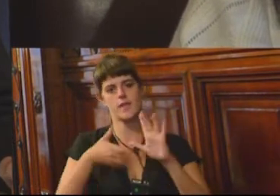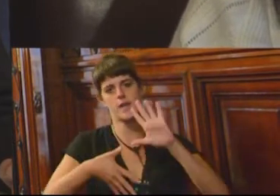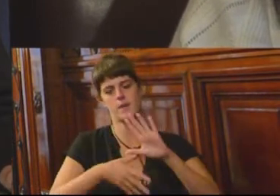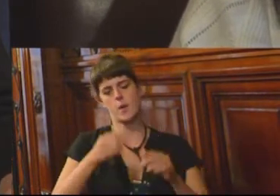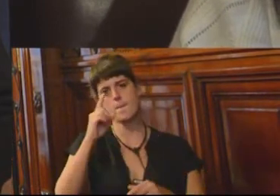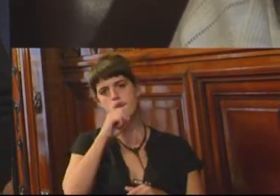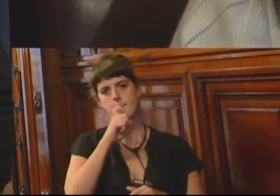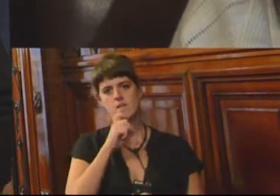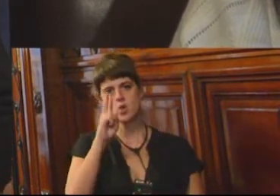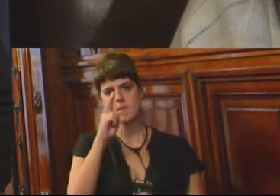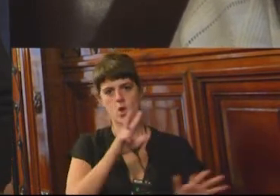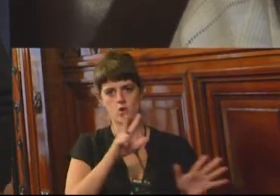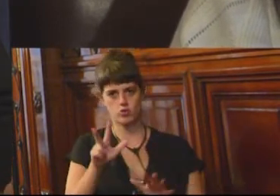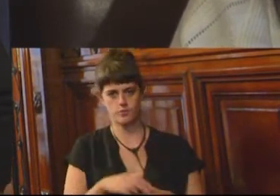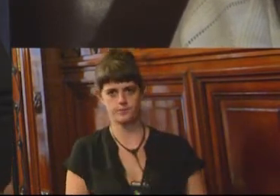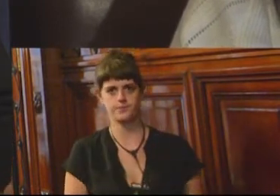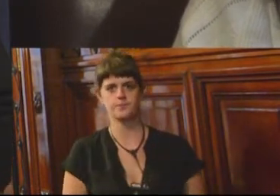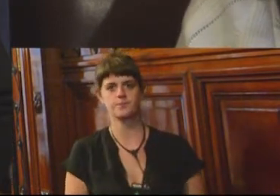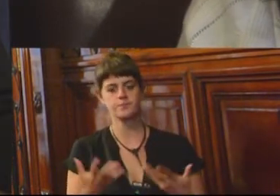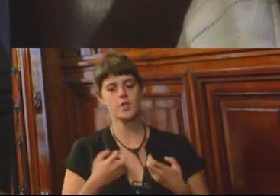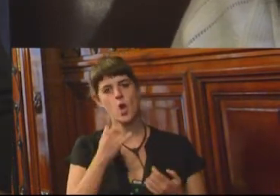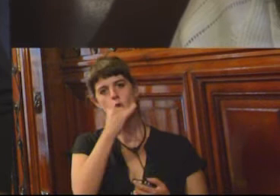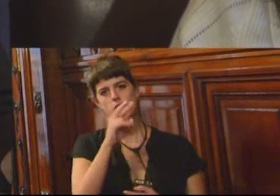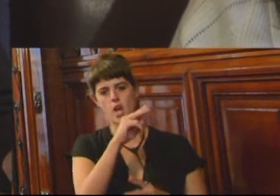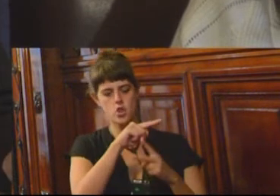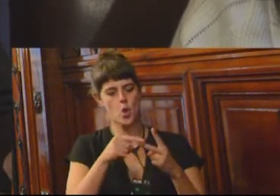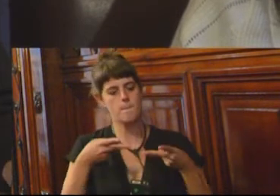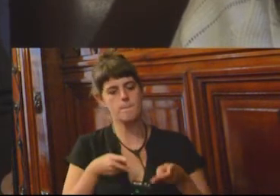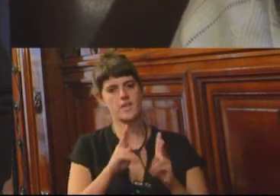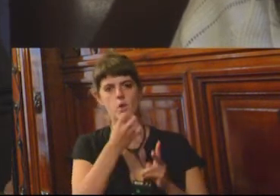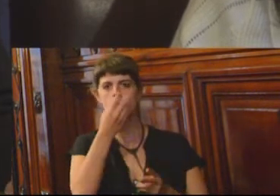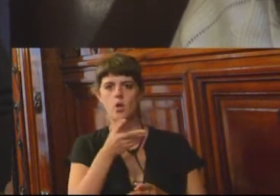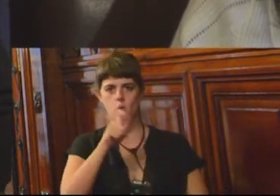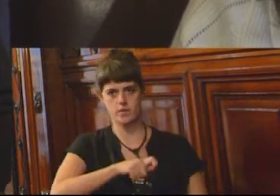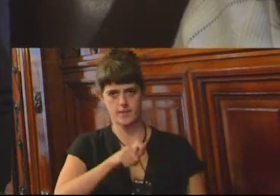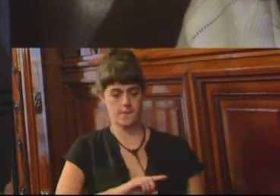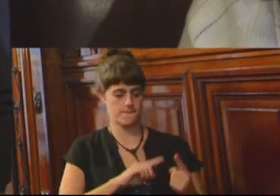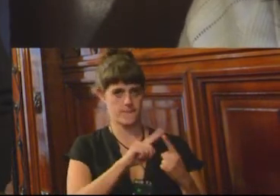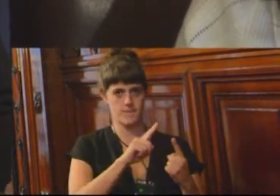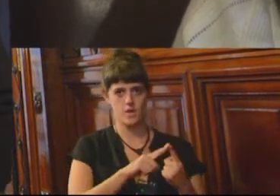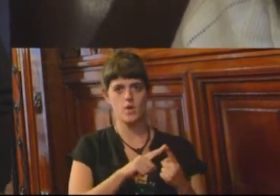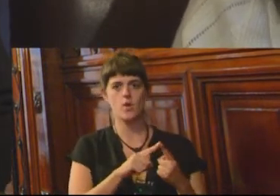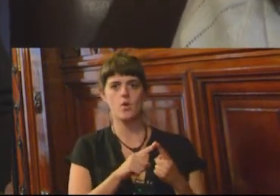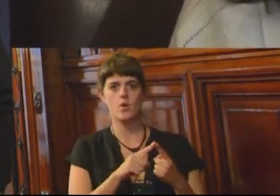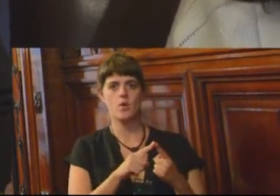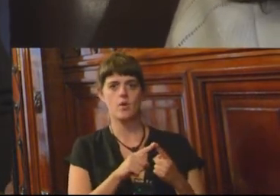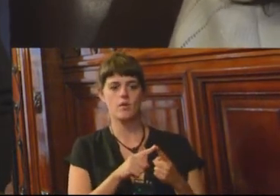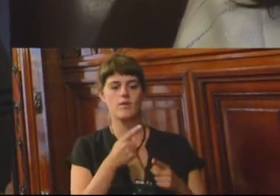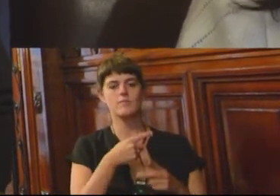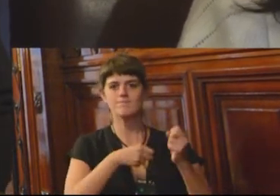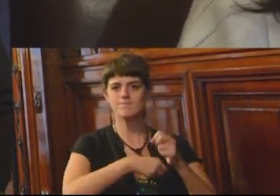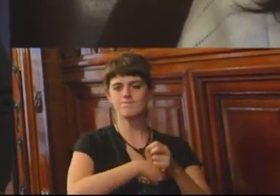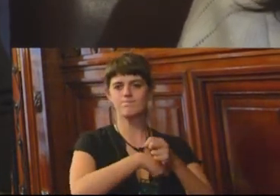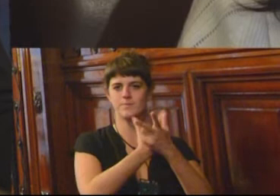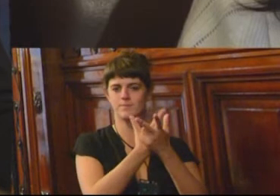2008. Voy a hacer mención a dos métodos de mejora judicial. En primer lugar, la implementación de la tecnología de videoconferencias,